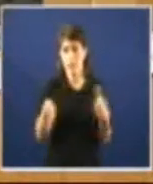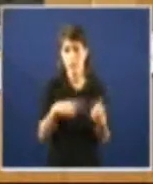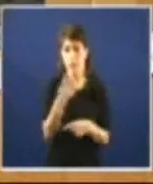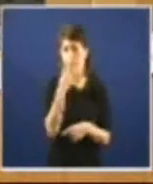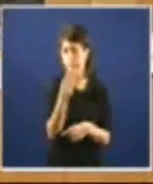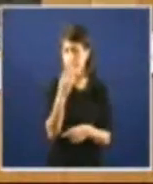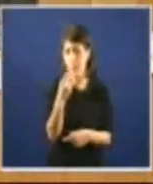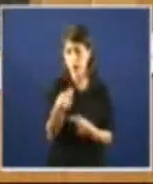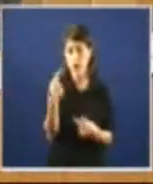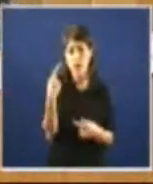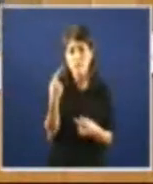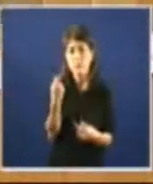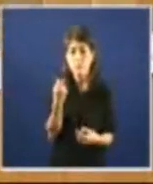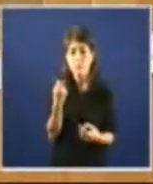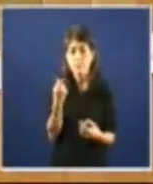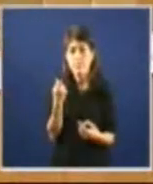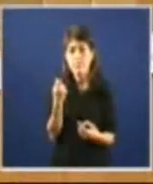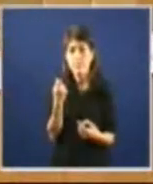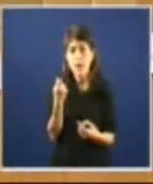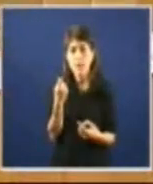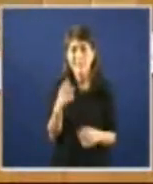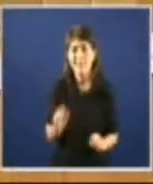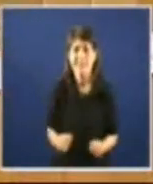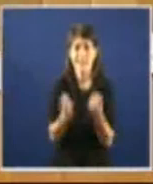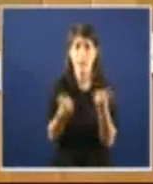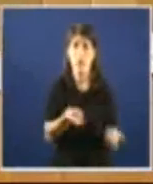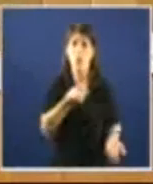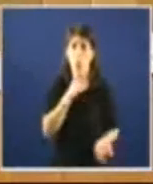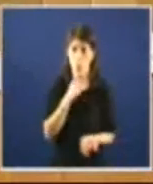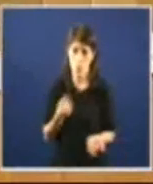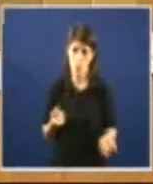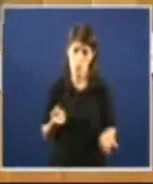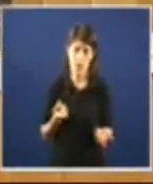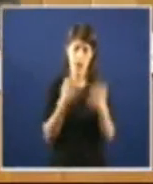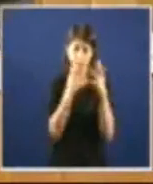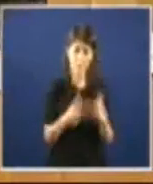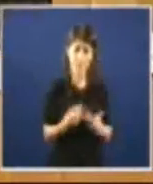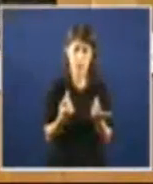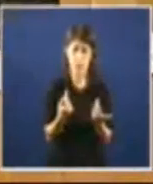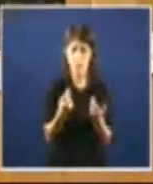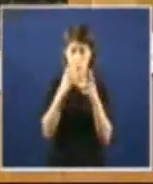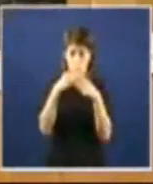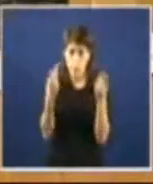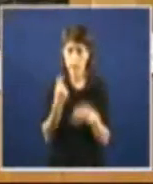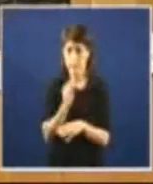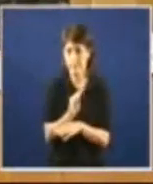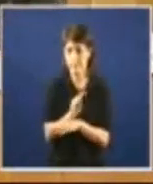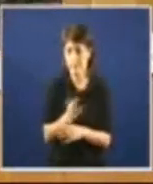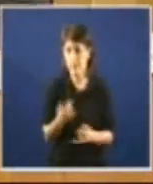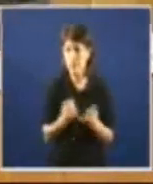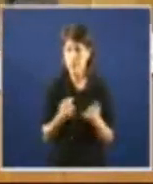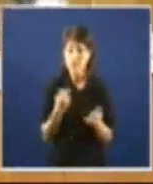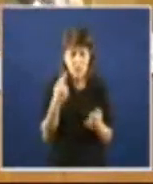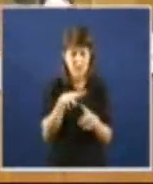só se pode sair con decidido pulo anticíclico das administracións públicas pero frente a esta situación